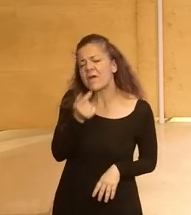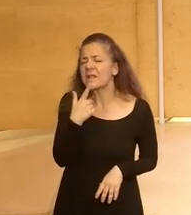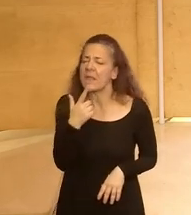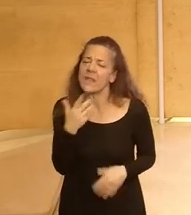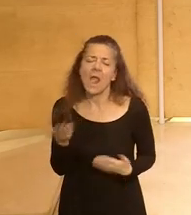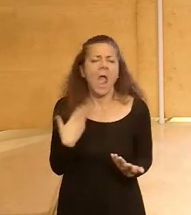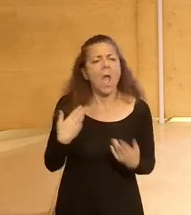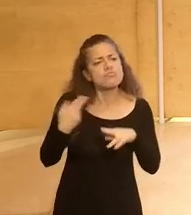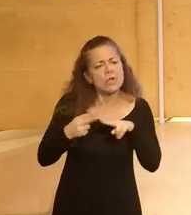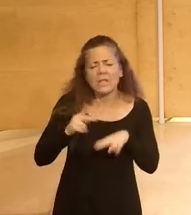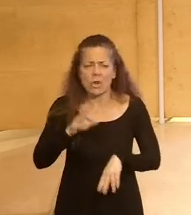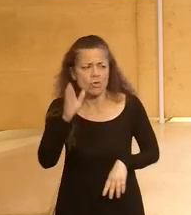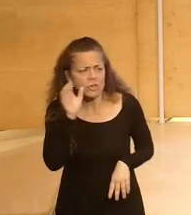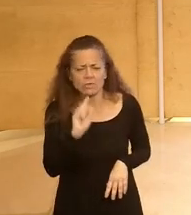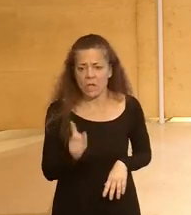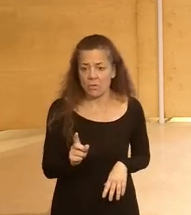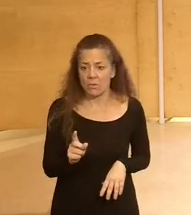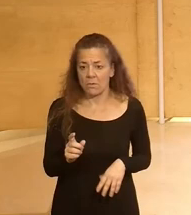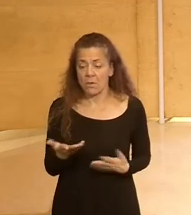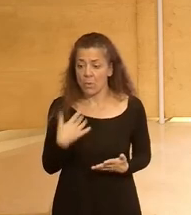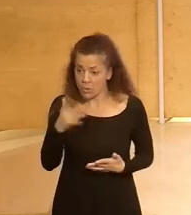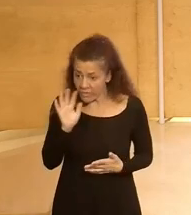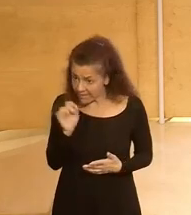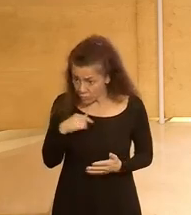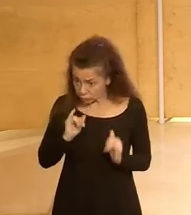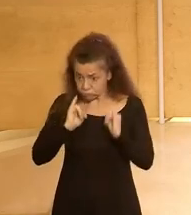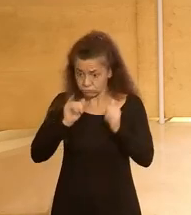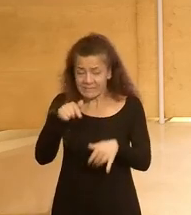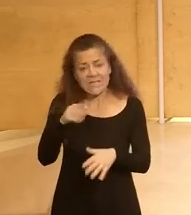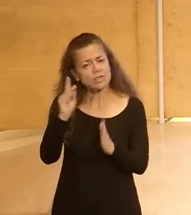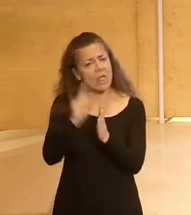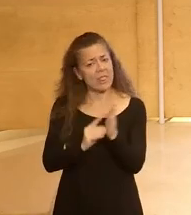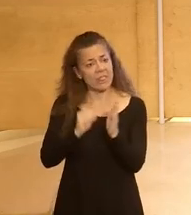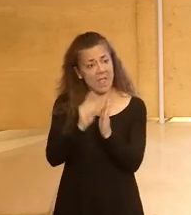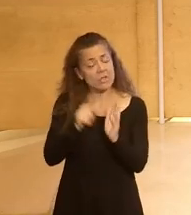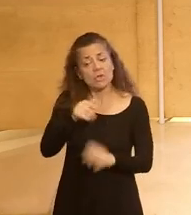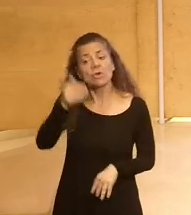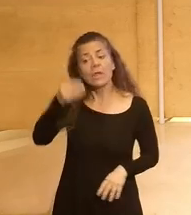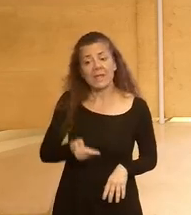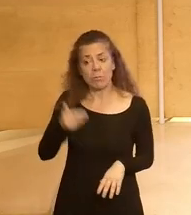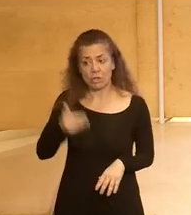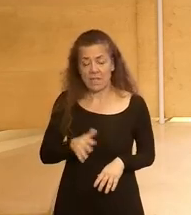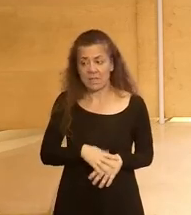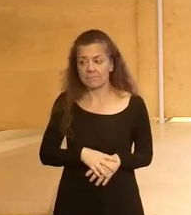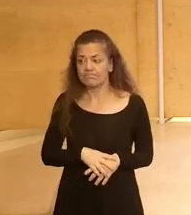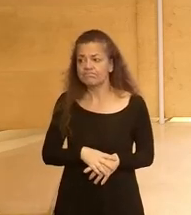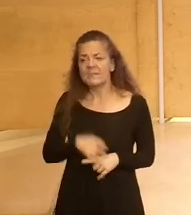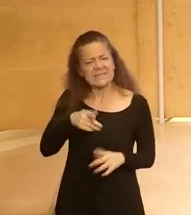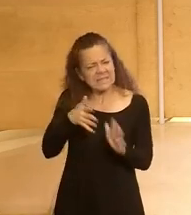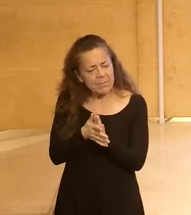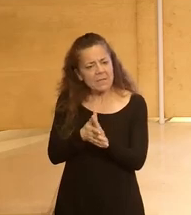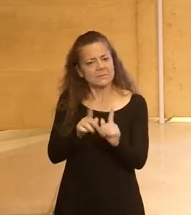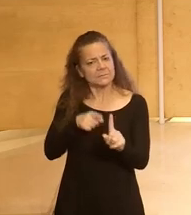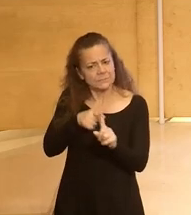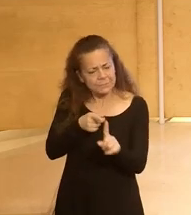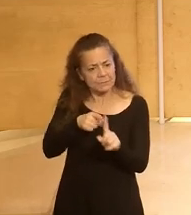se hace política no te escuchan cuando igual no están llegando esos datos y eso es importante que refutar todo el tiempo para